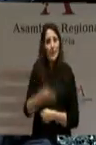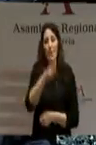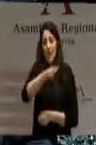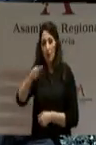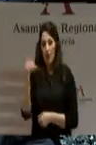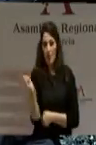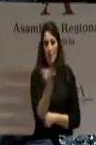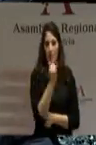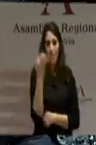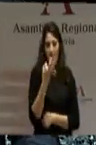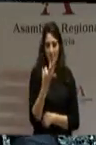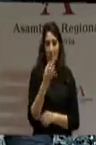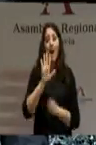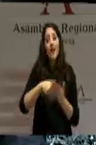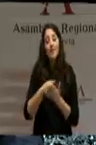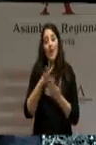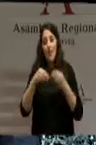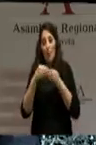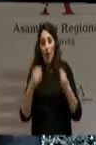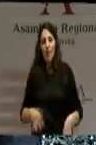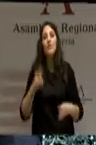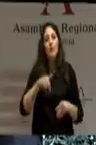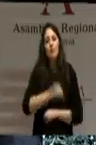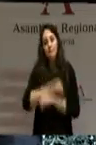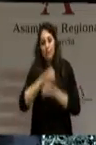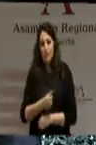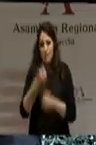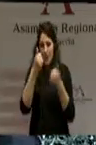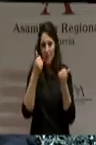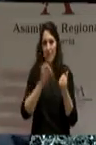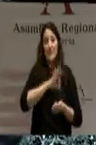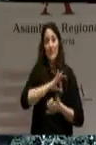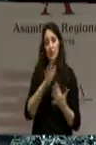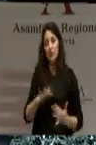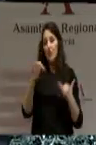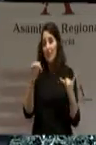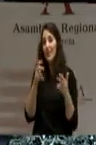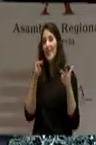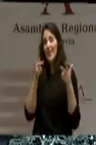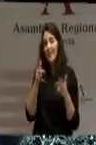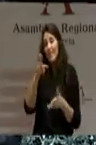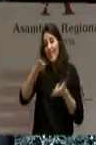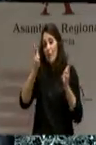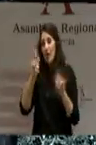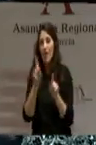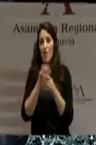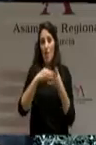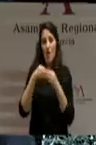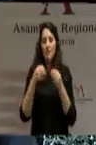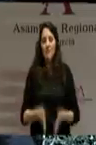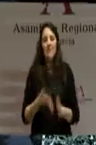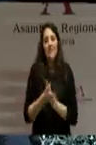por tanto, fortaleciendo nuestra democracia. Señorías, la democracia se apoya en la participación de los ciudadanos en la política.